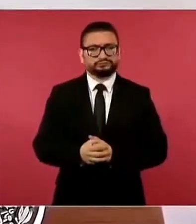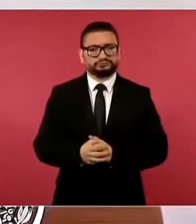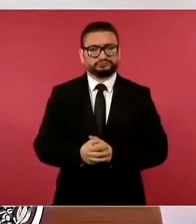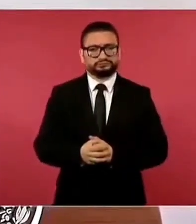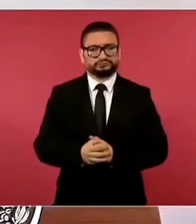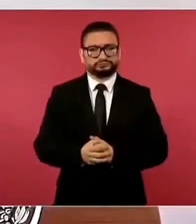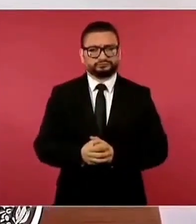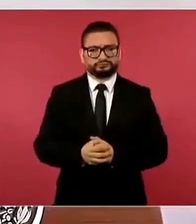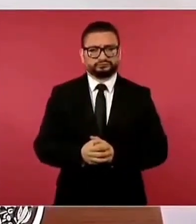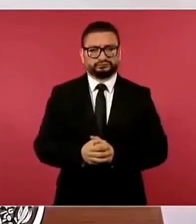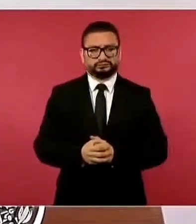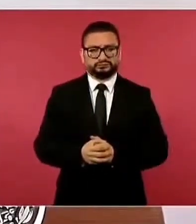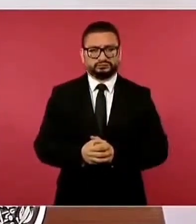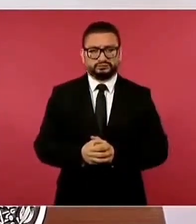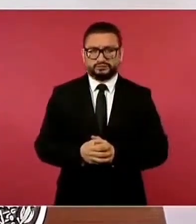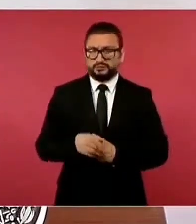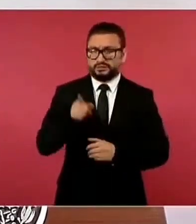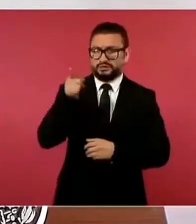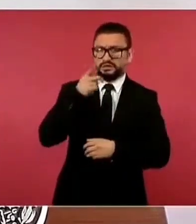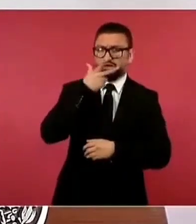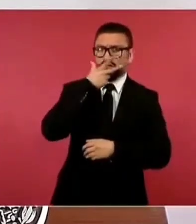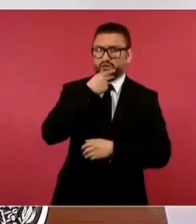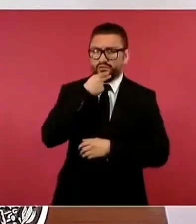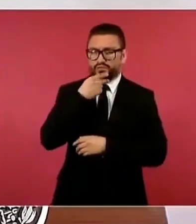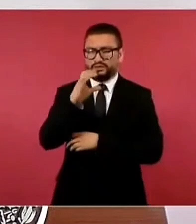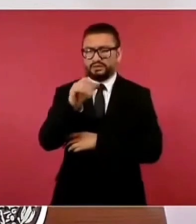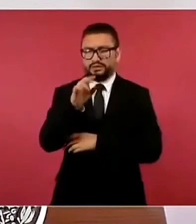¿Qué tengo que ver con Carlos Salinas de Gortari?